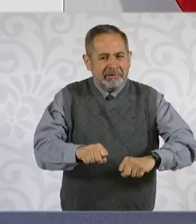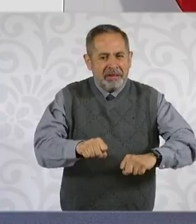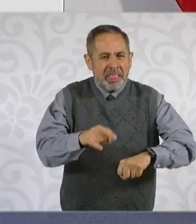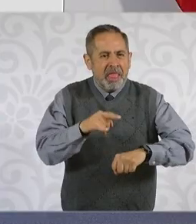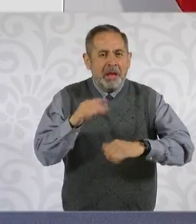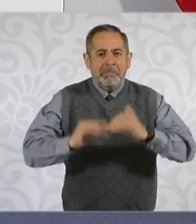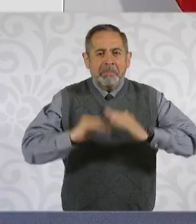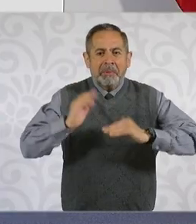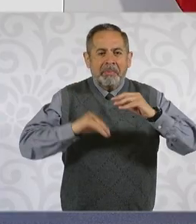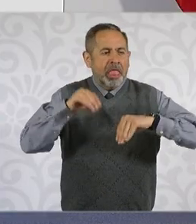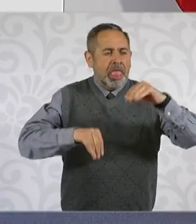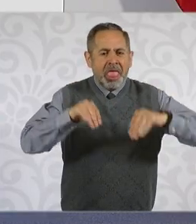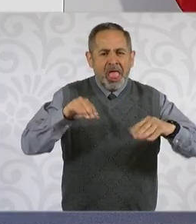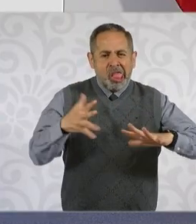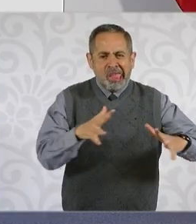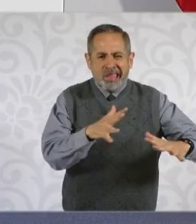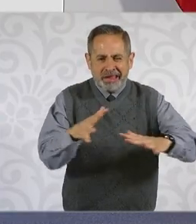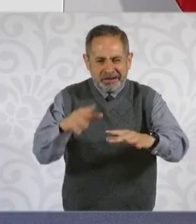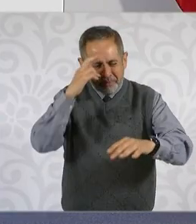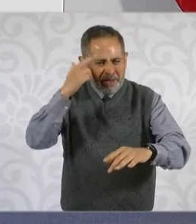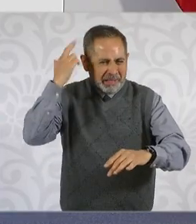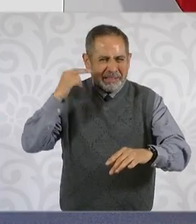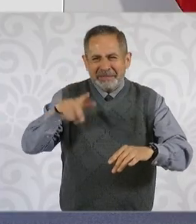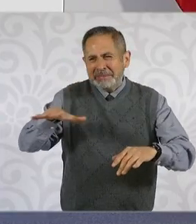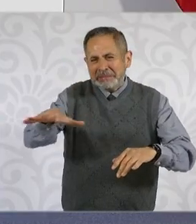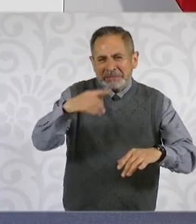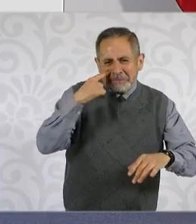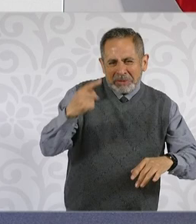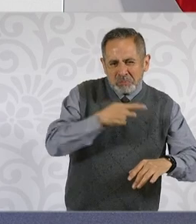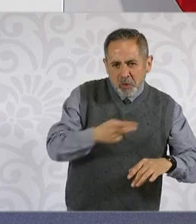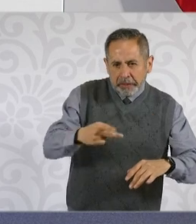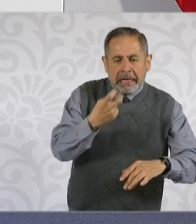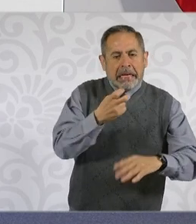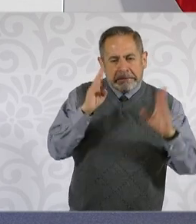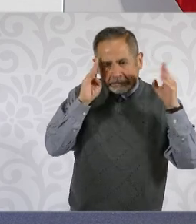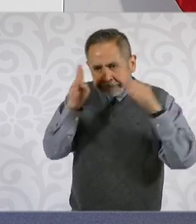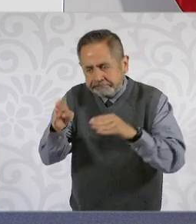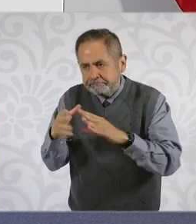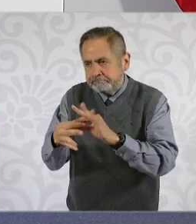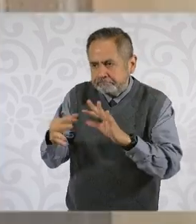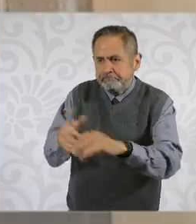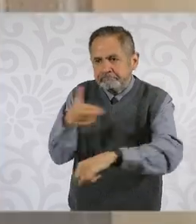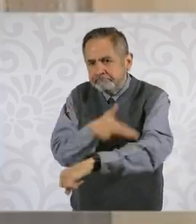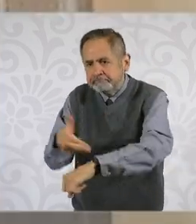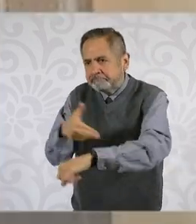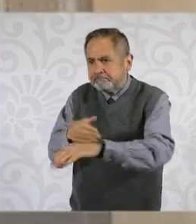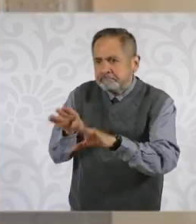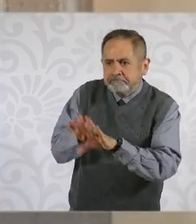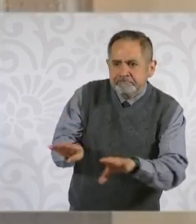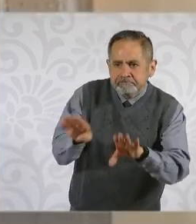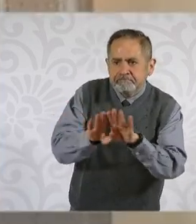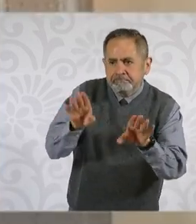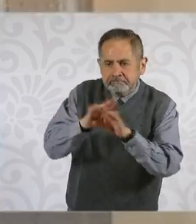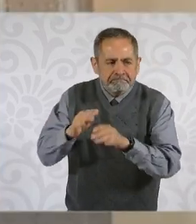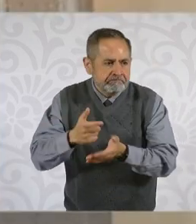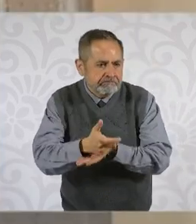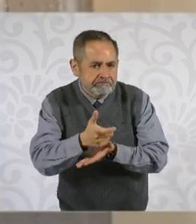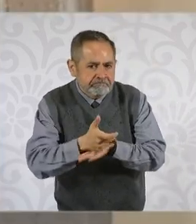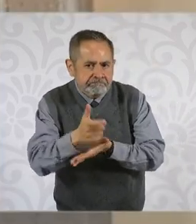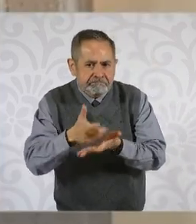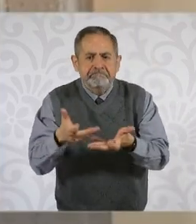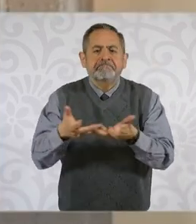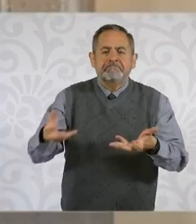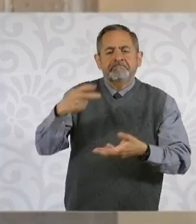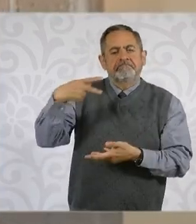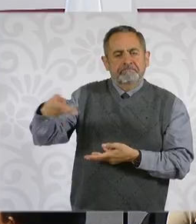viviendas en condiciones de pobreza, de precariedad, y ahí es donde nos vamos a concentrar. Y la presidenta ha sido muy precisa en